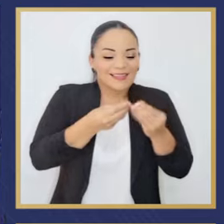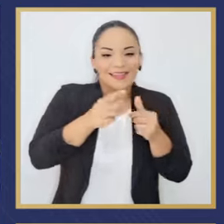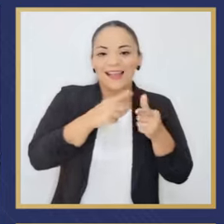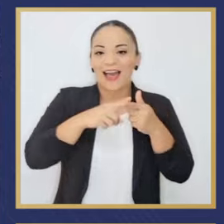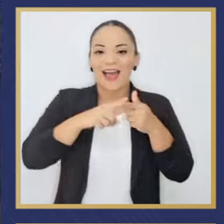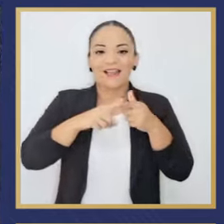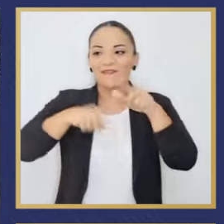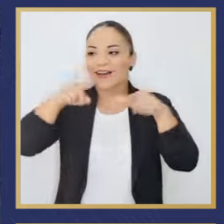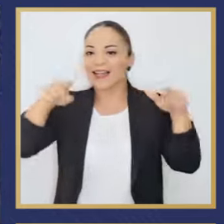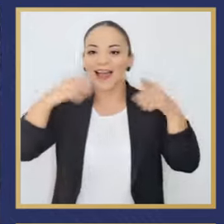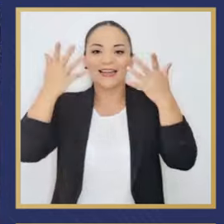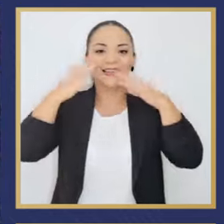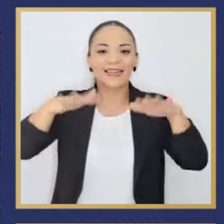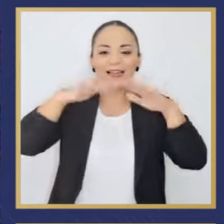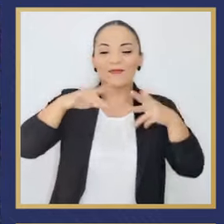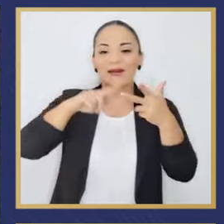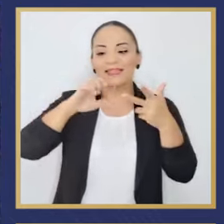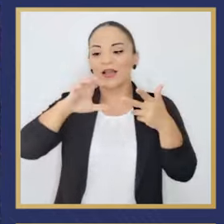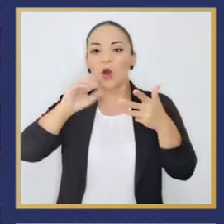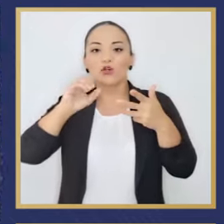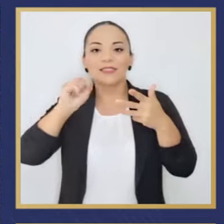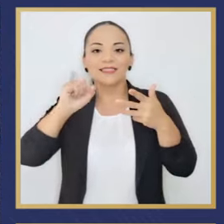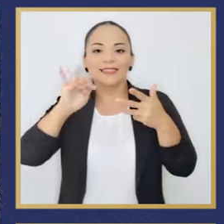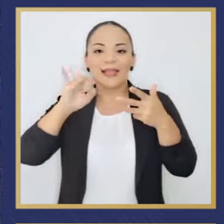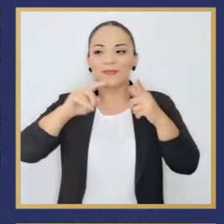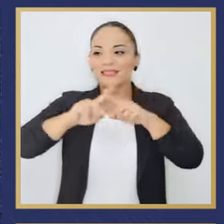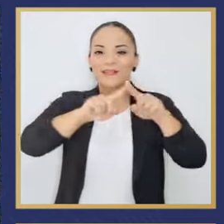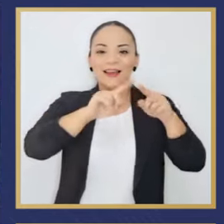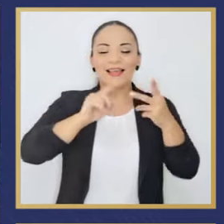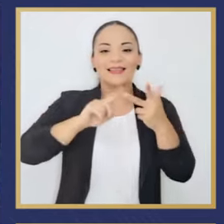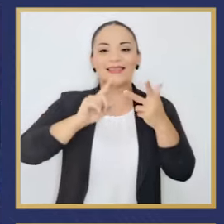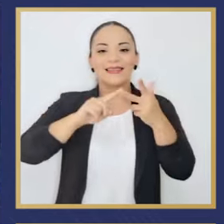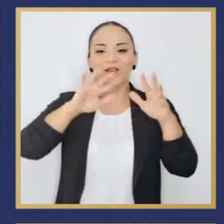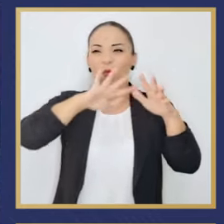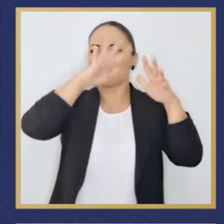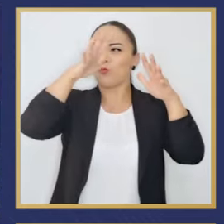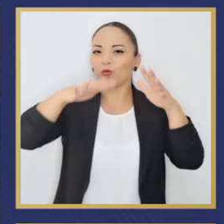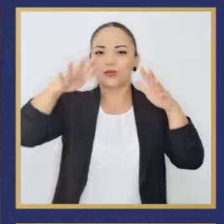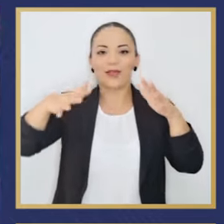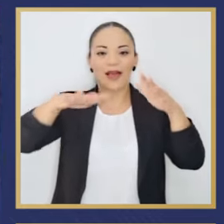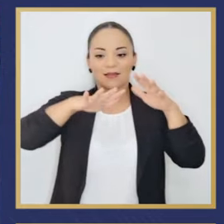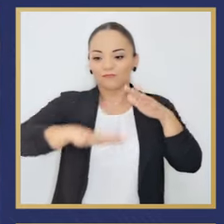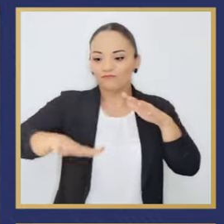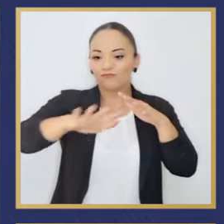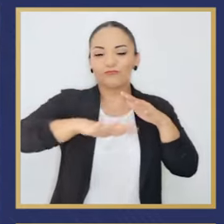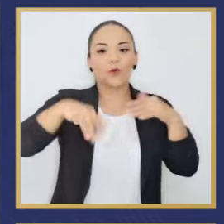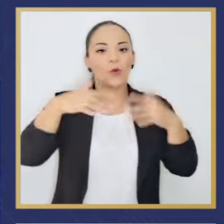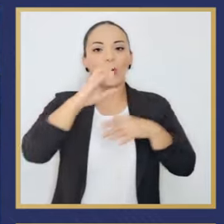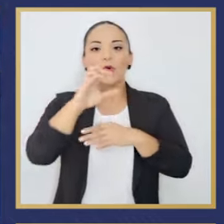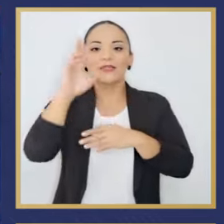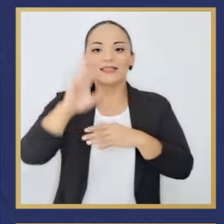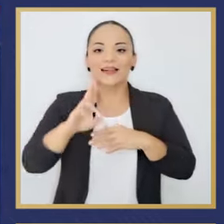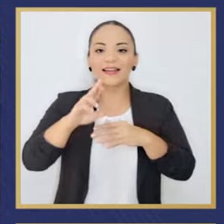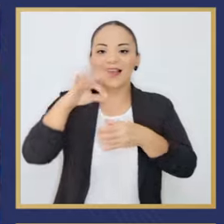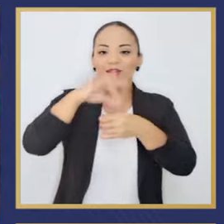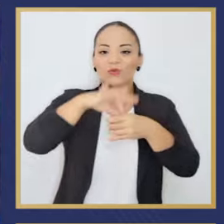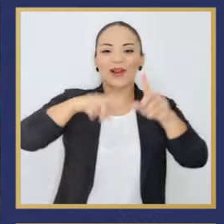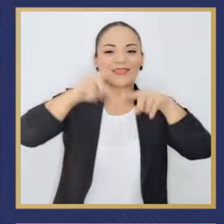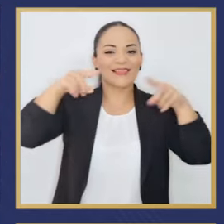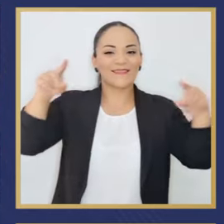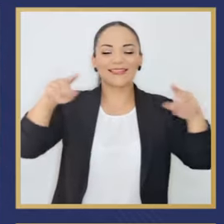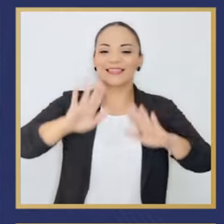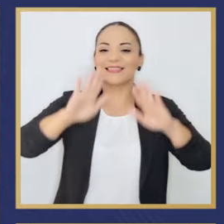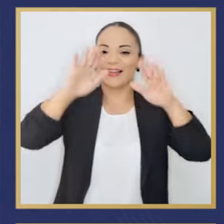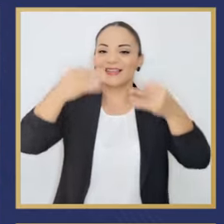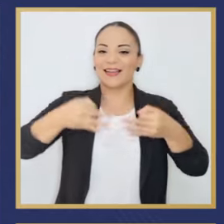fertilidad, la variedad de climas y ecosistemas y una topografía muy variada hacen que Costa Rica tenga una agricultura diversa